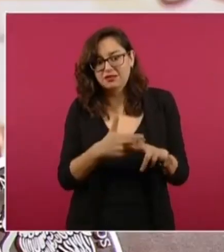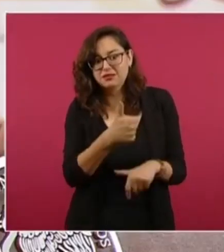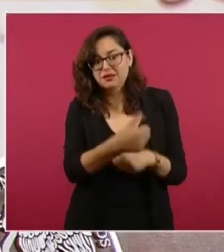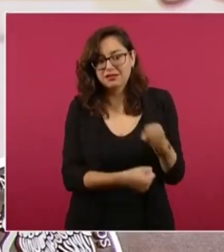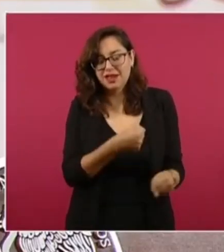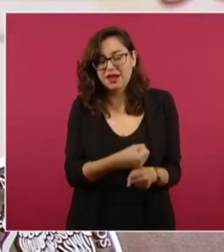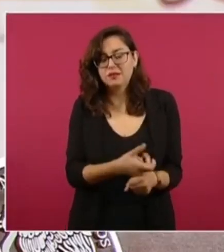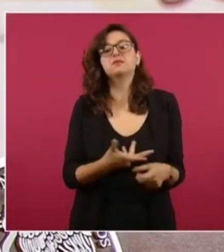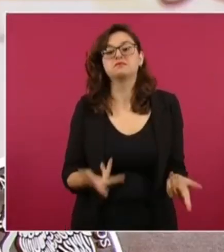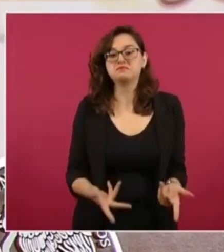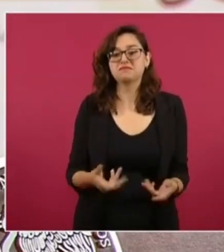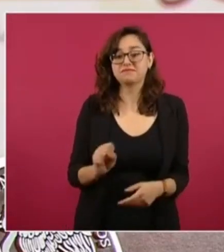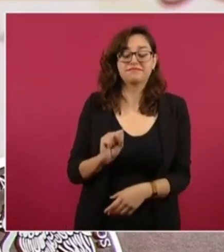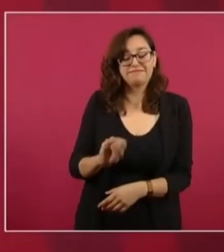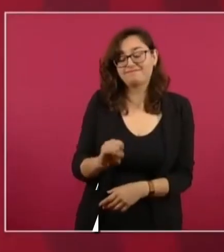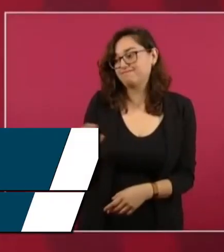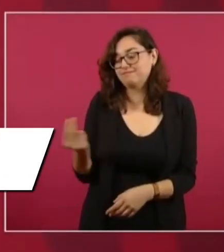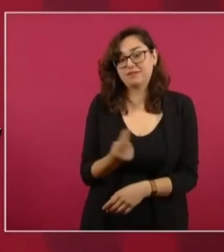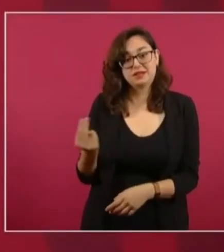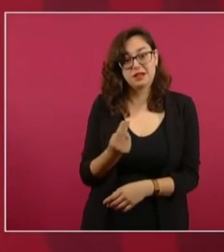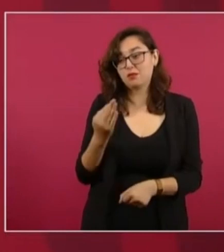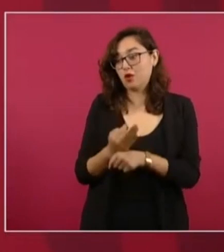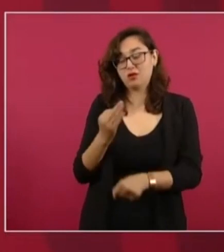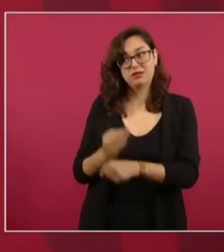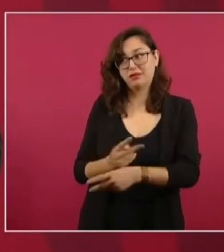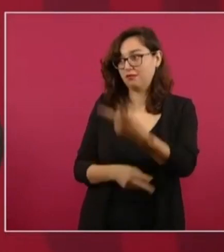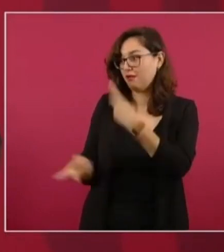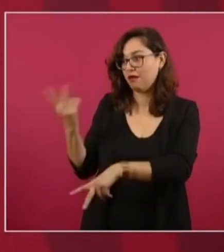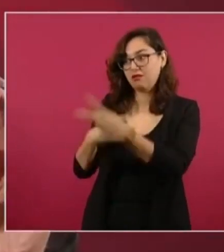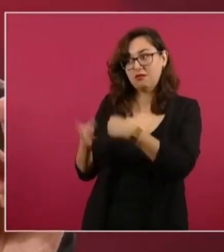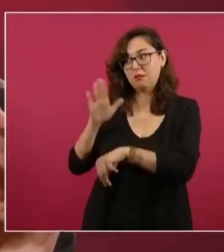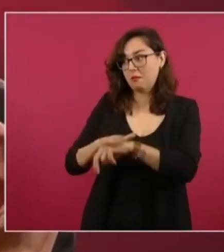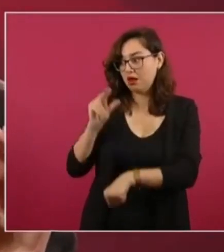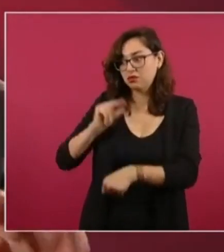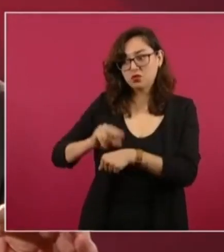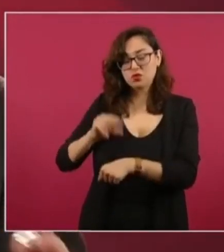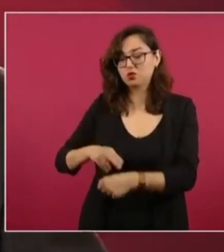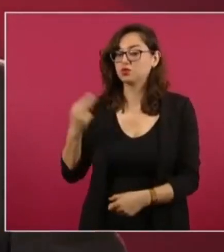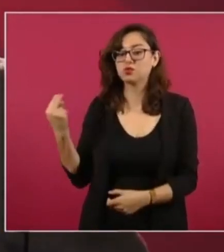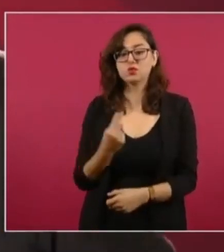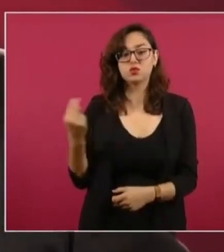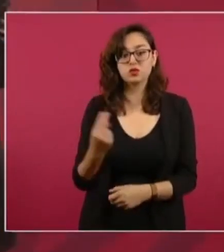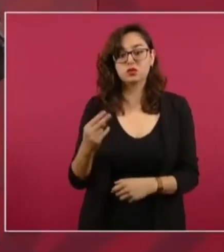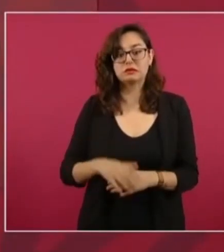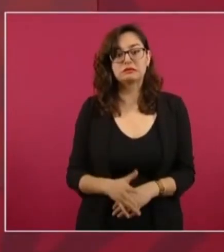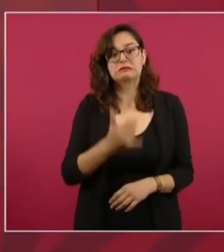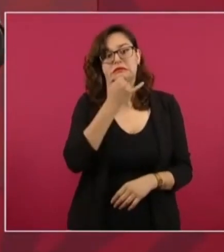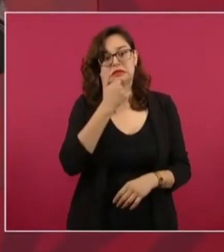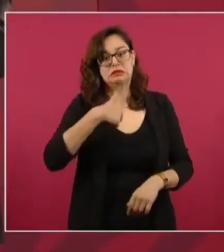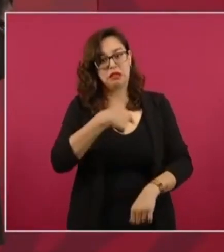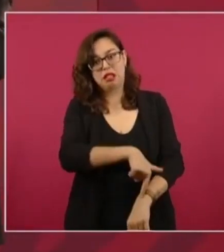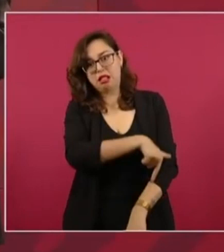Sustentamos que sí hay necesidad de esos médicos y lo tenemos. Un ejemplo nada más de final, ya me estoy cargando mucho en